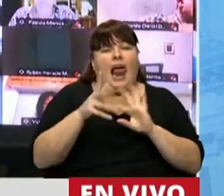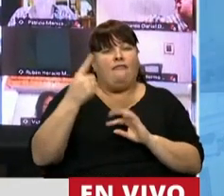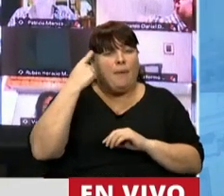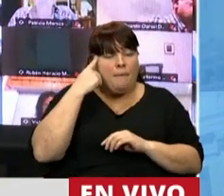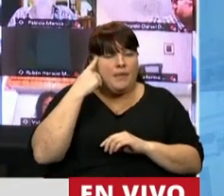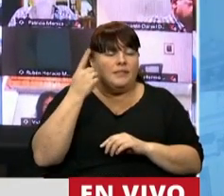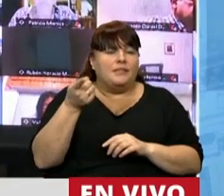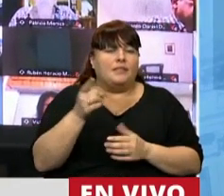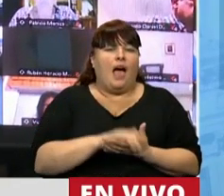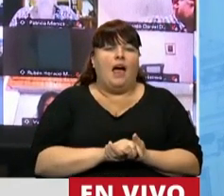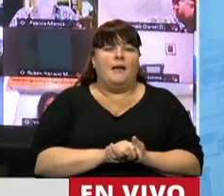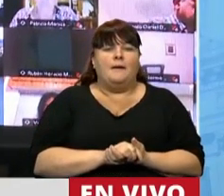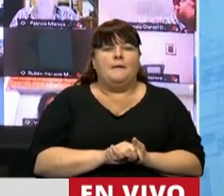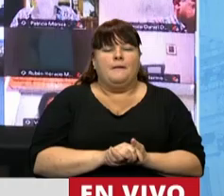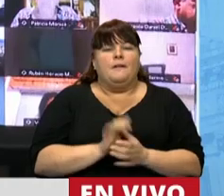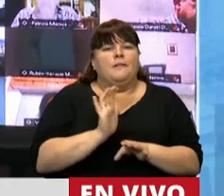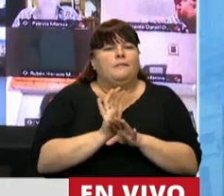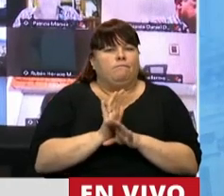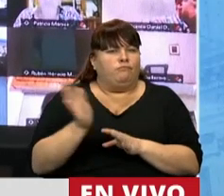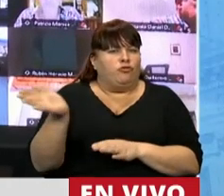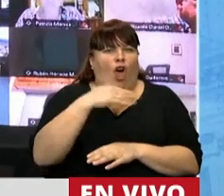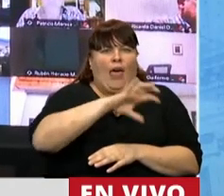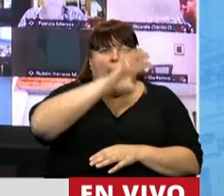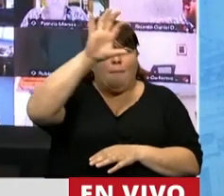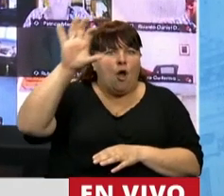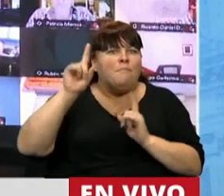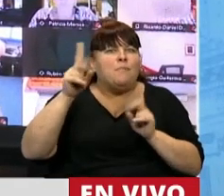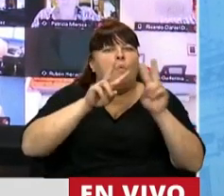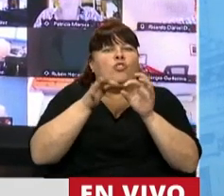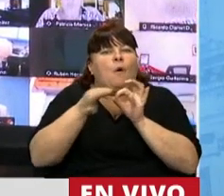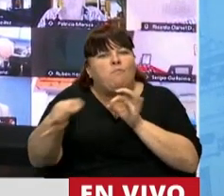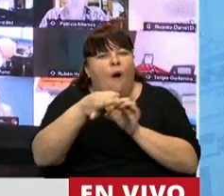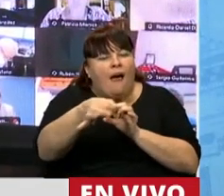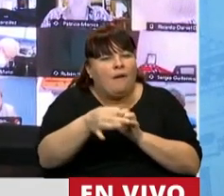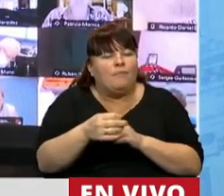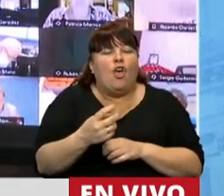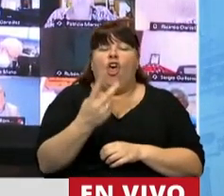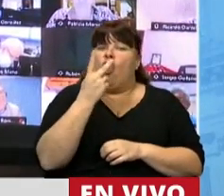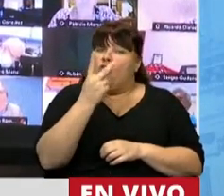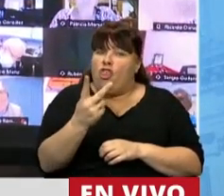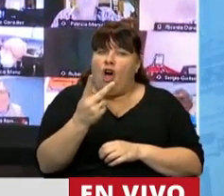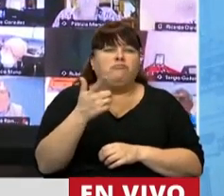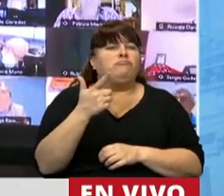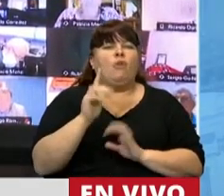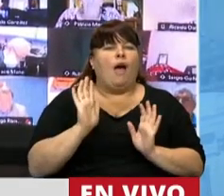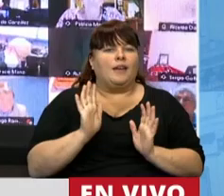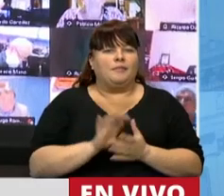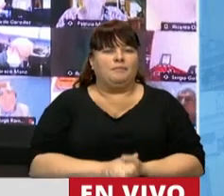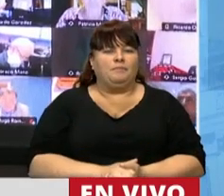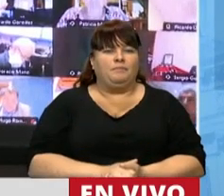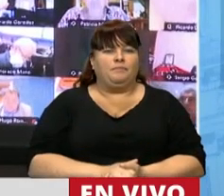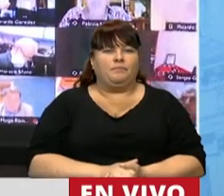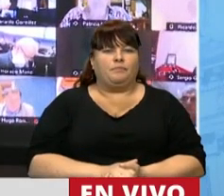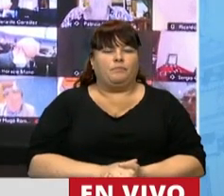proyectar esa misma descentralización hacia adentro de cada una de nuestras provincias argentinas. Observo sin